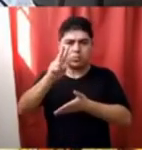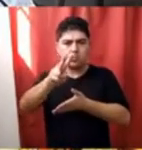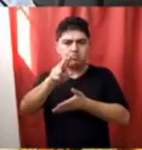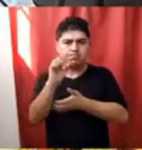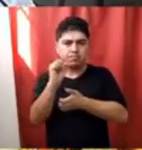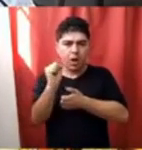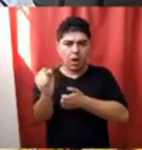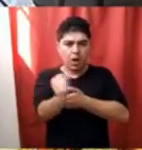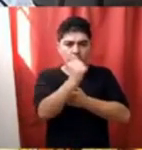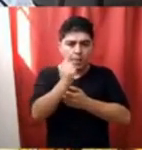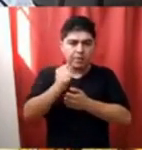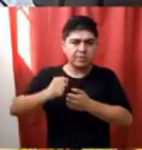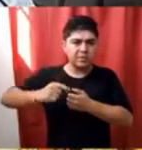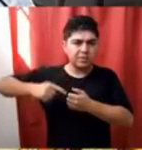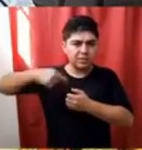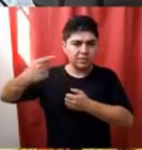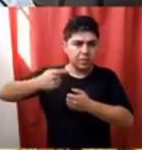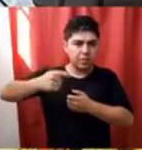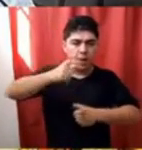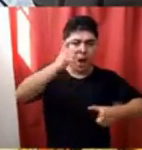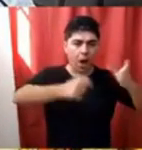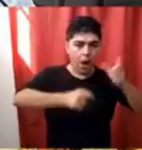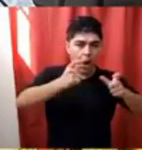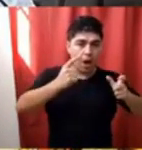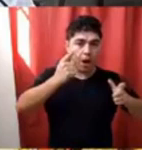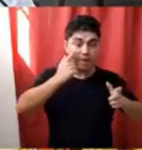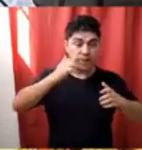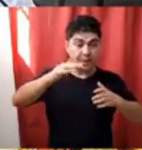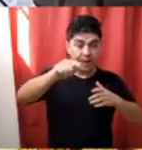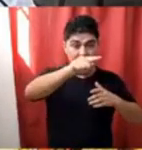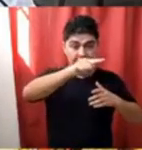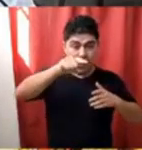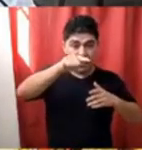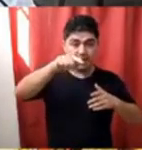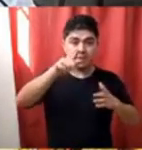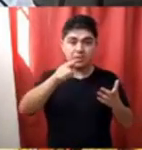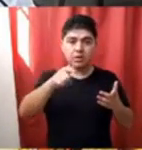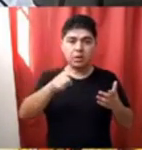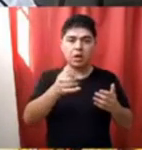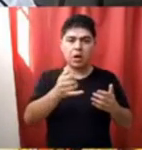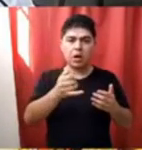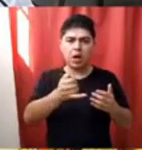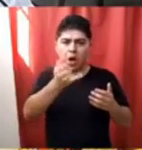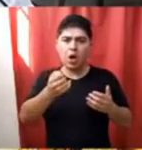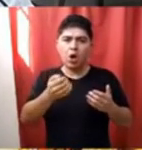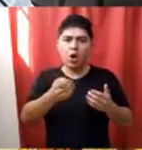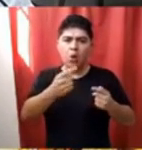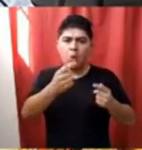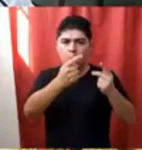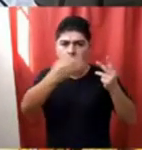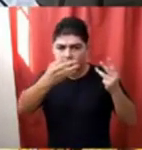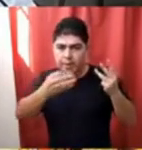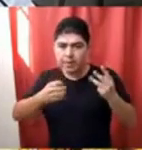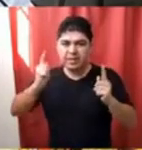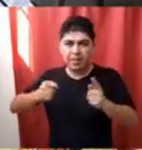permanentemente los vecinos que viven en ese sector tengan los mismos beneficios que tienen el resto